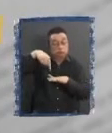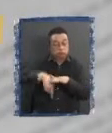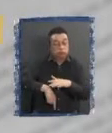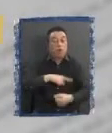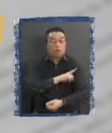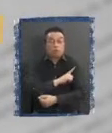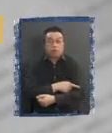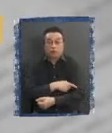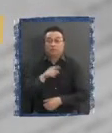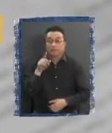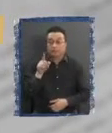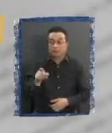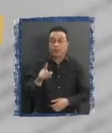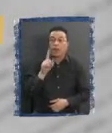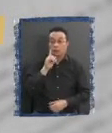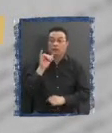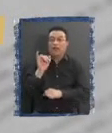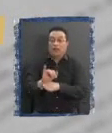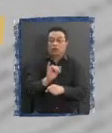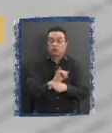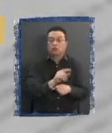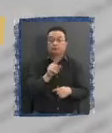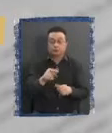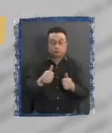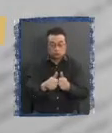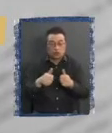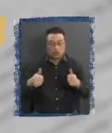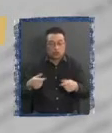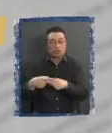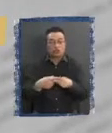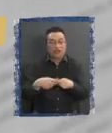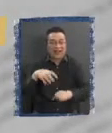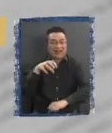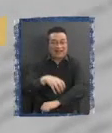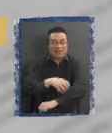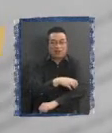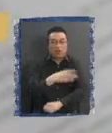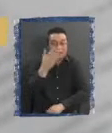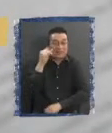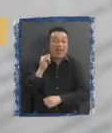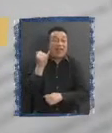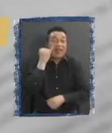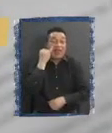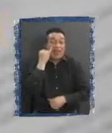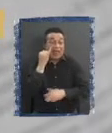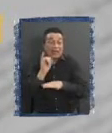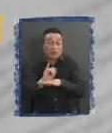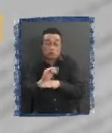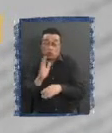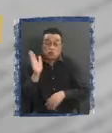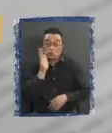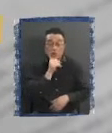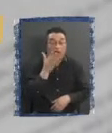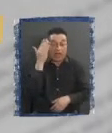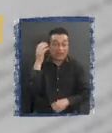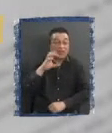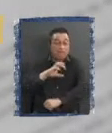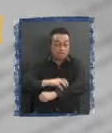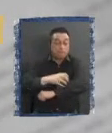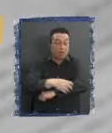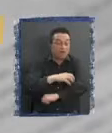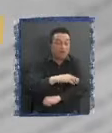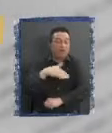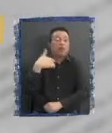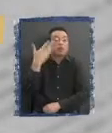estamos viendo Las instituciones Luego tienes el consejo social regional Que es una institución Que no teníamos Que en algún momento Lo tuvimos a nivel provincial Pero que luego se suprimió